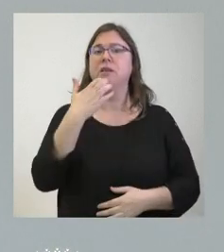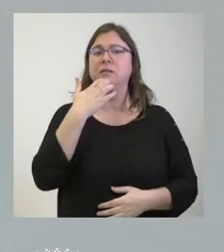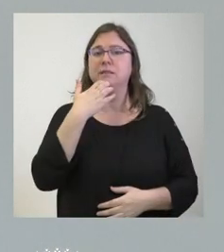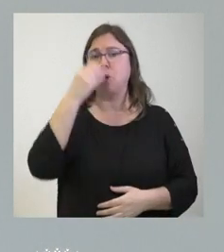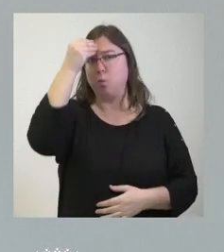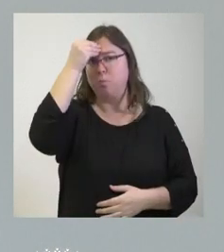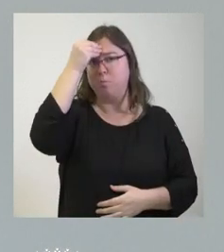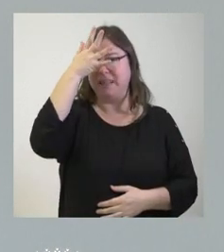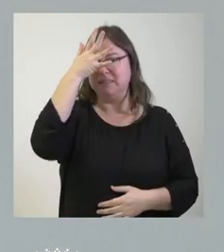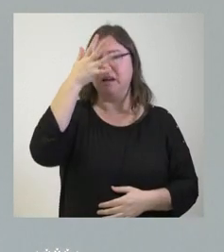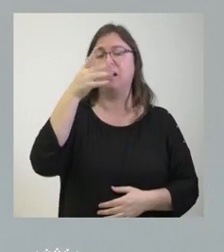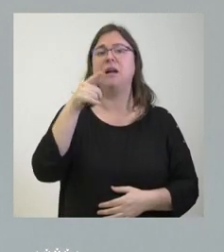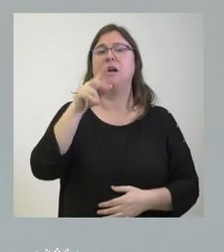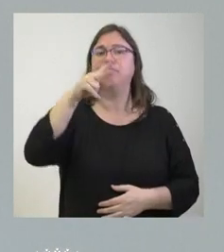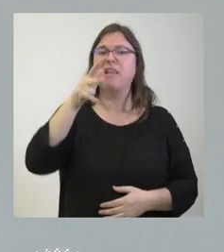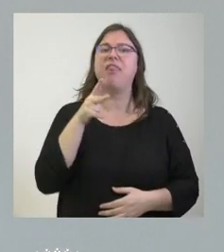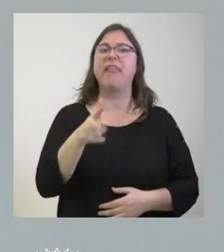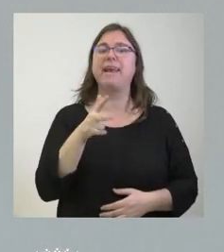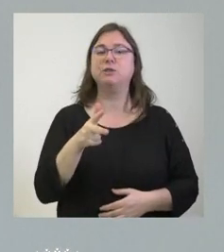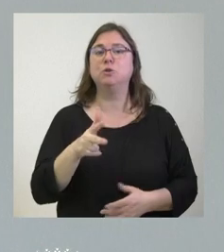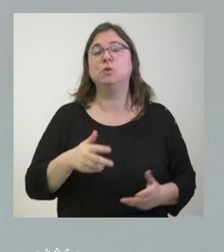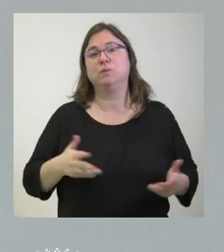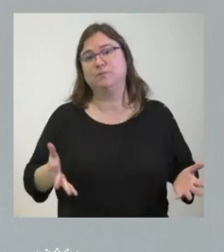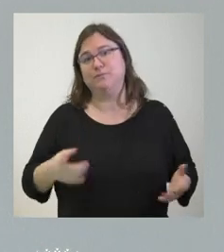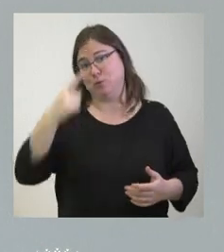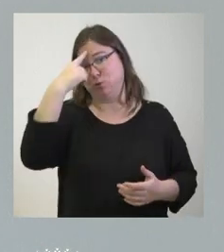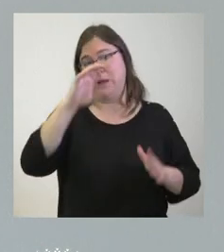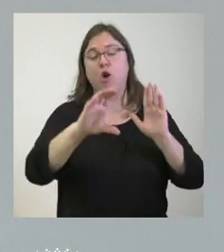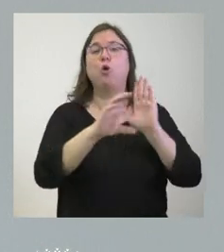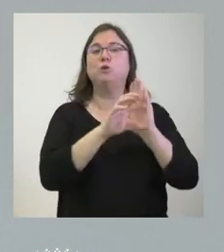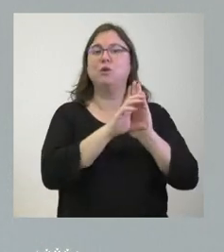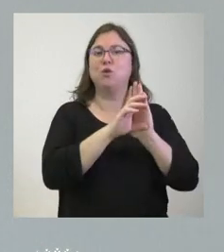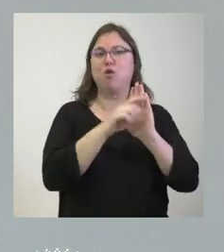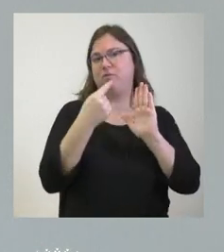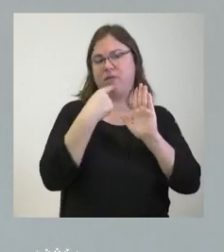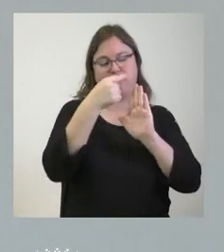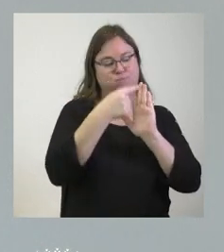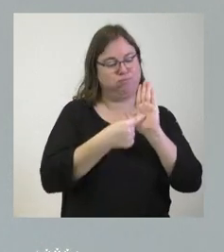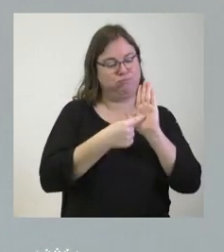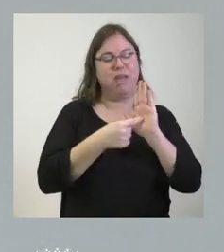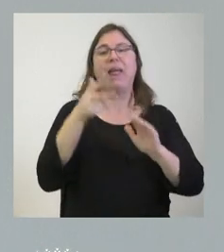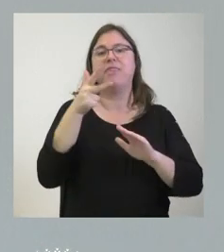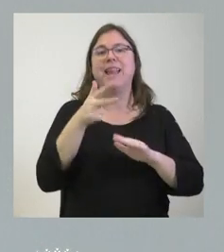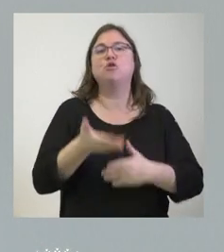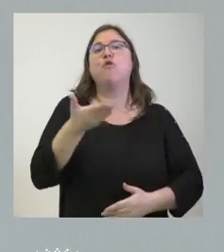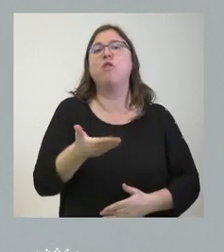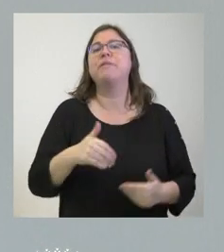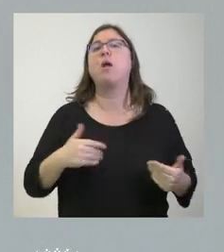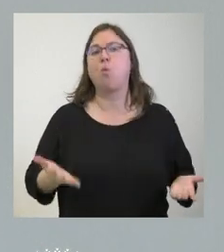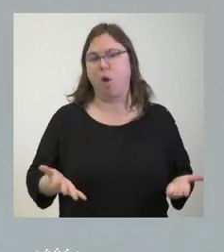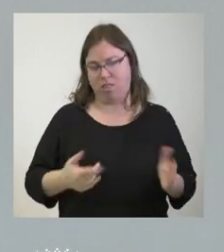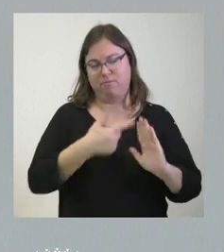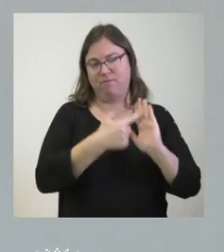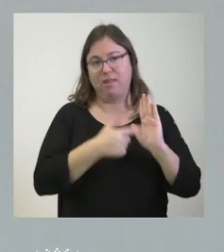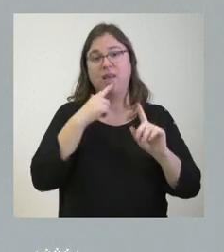consideramos derechos bueno ustedes saben que la constitución regula cuáles son los derechos fundamentales pero también es verdad que las leyes del